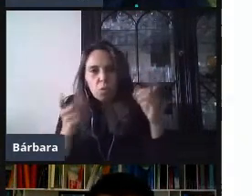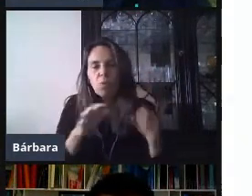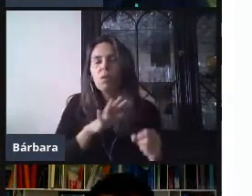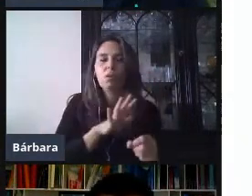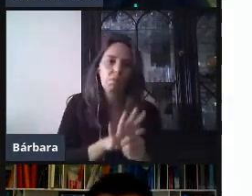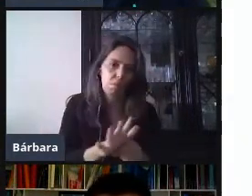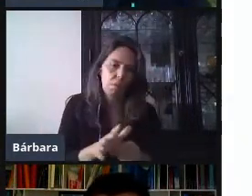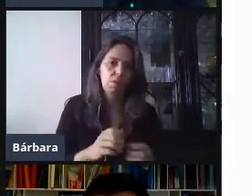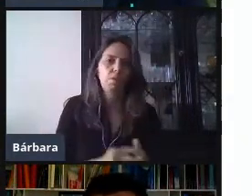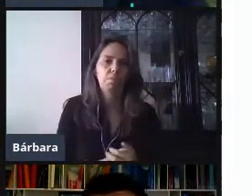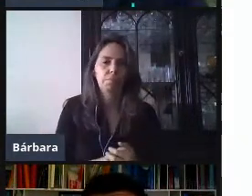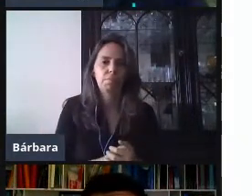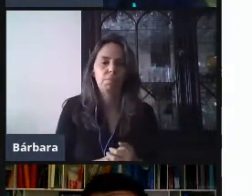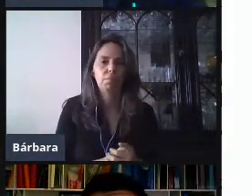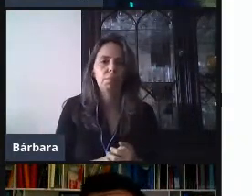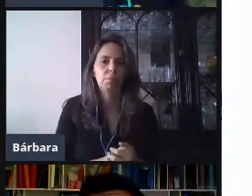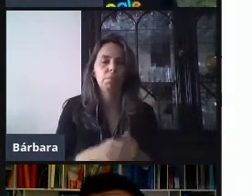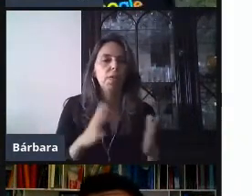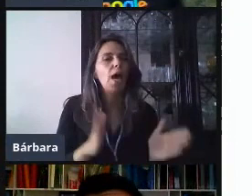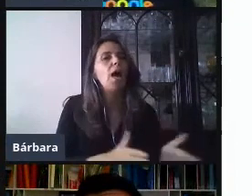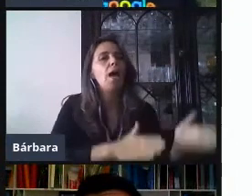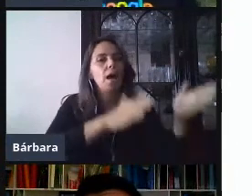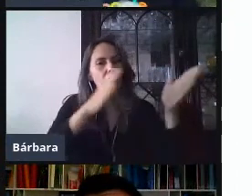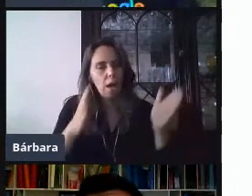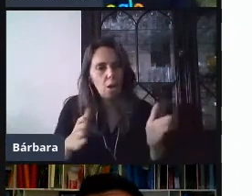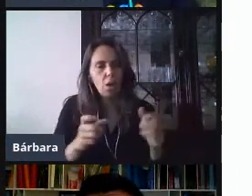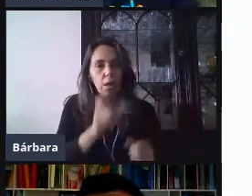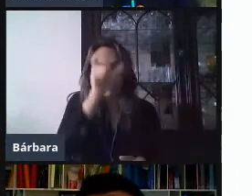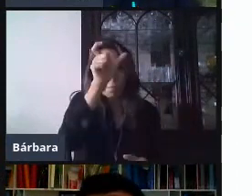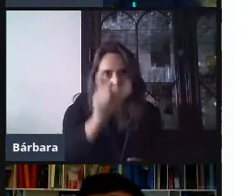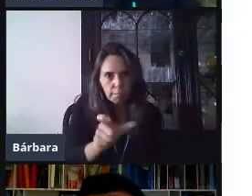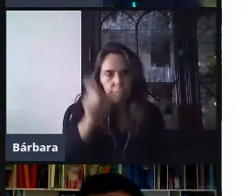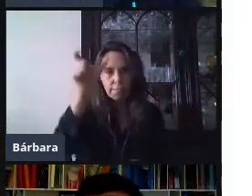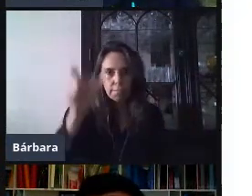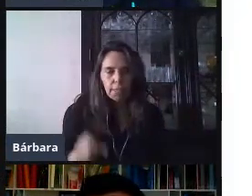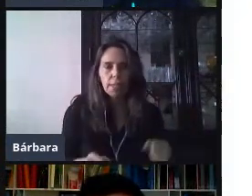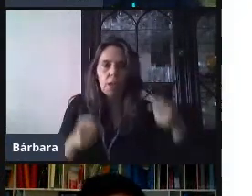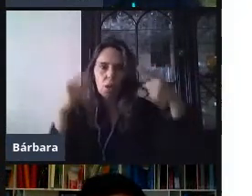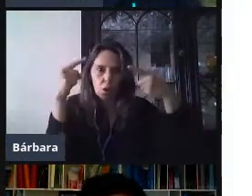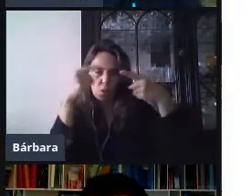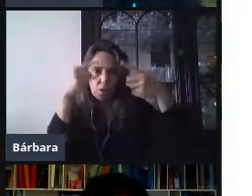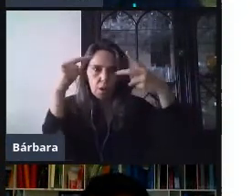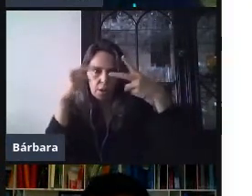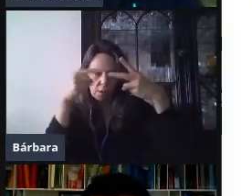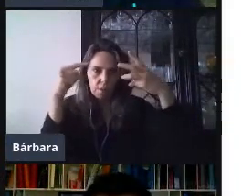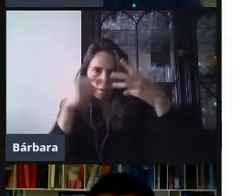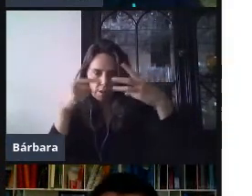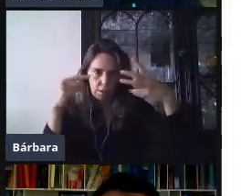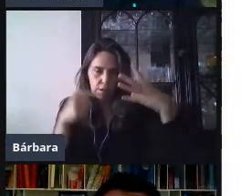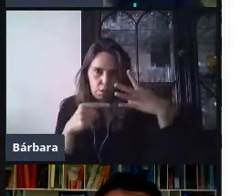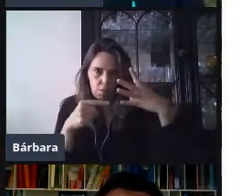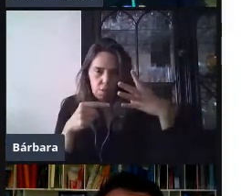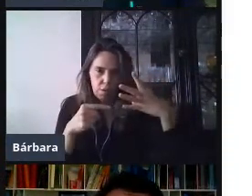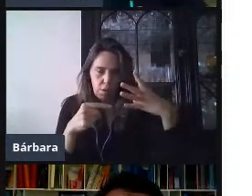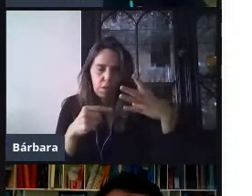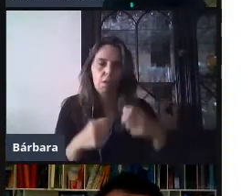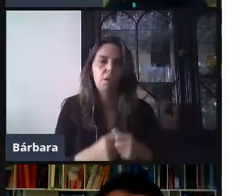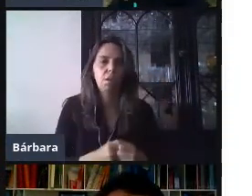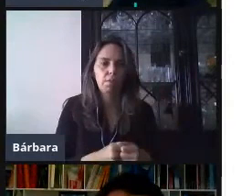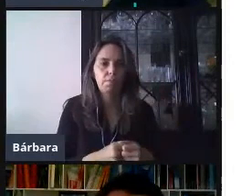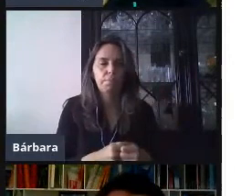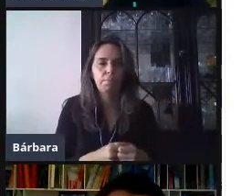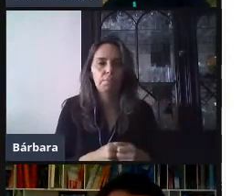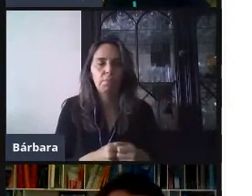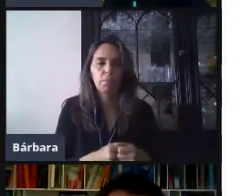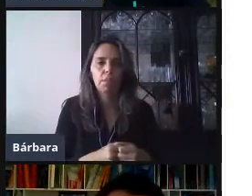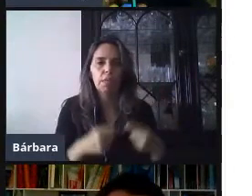encuestas. Bien, entonces, pasamos a las características. Vamos a tener cuatro, digamos, cuatro características principales. Que nos va, que